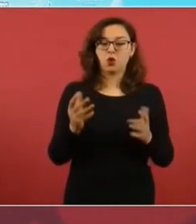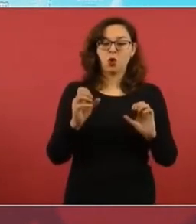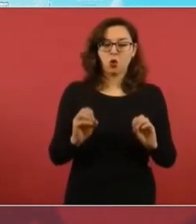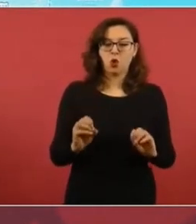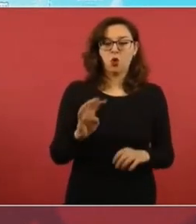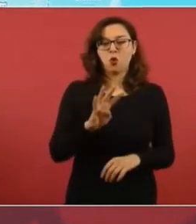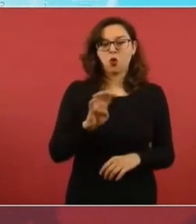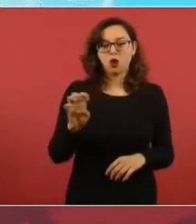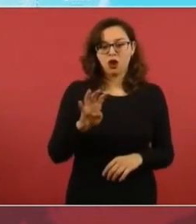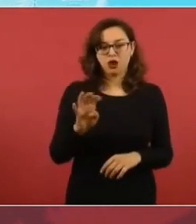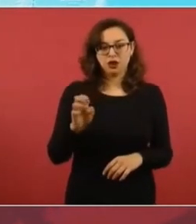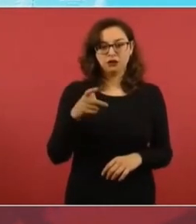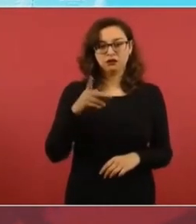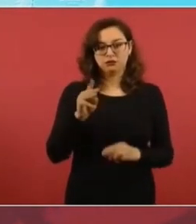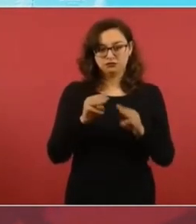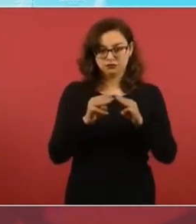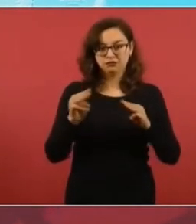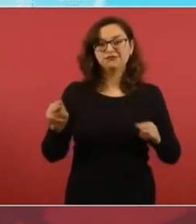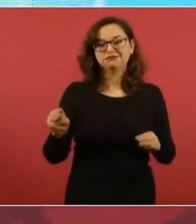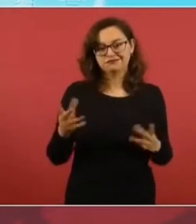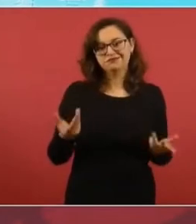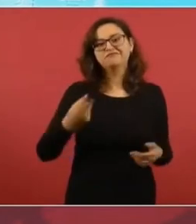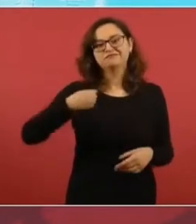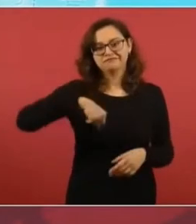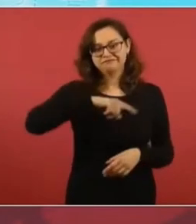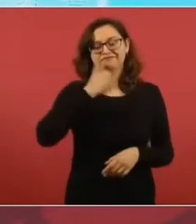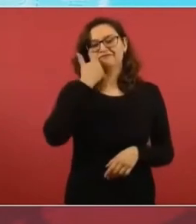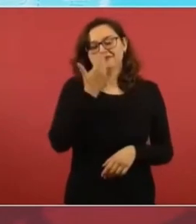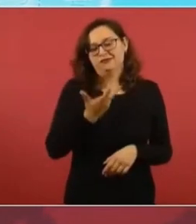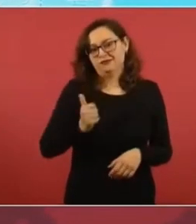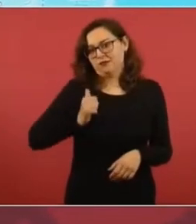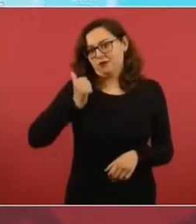Este lo queremos rehabilitar.